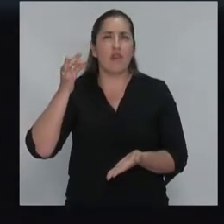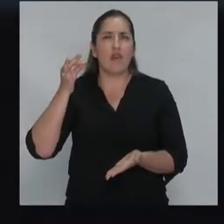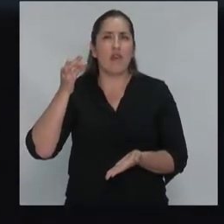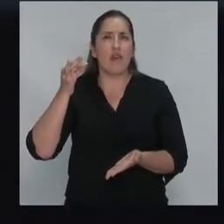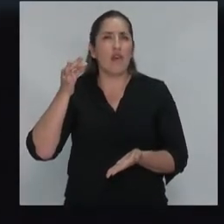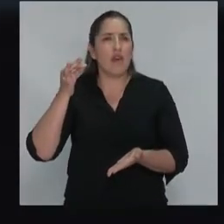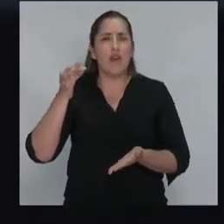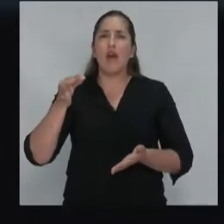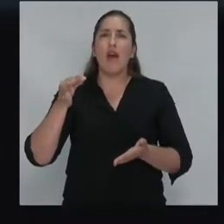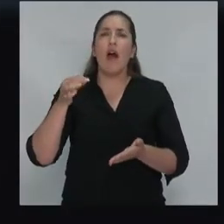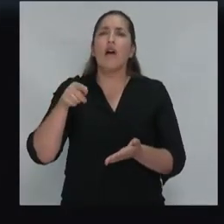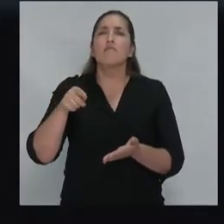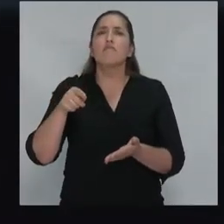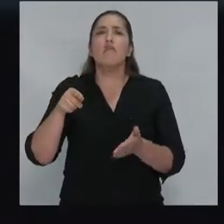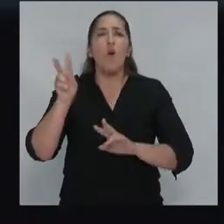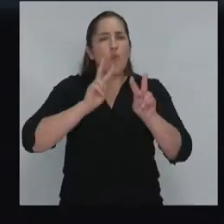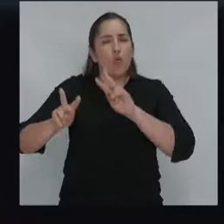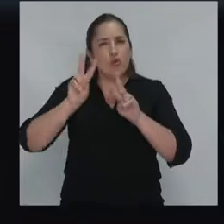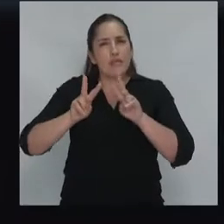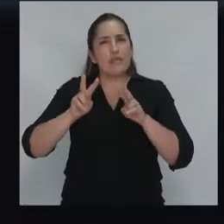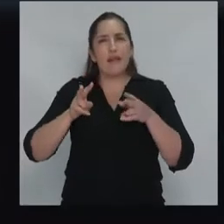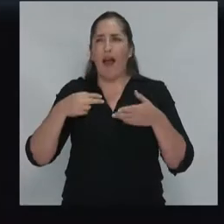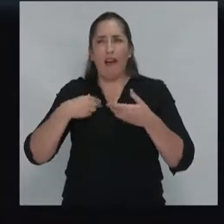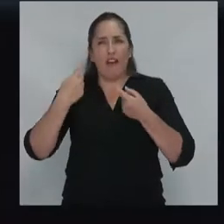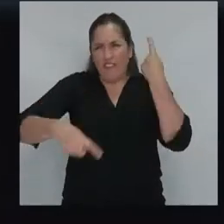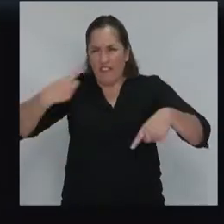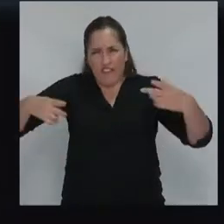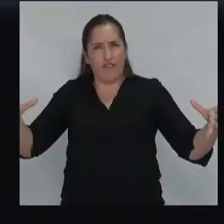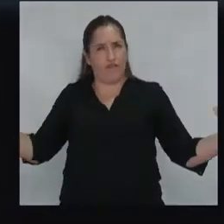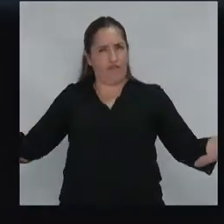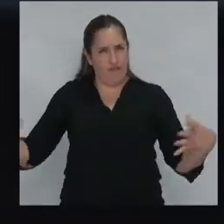amplista por eso digo además